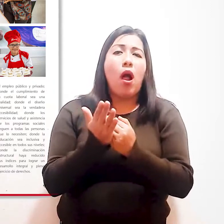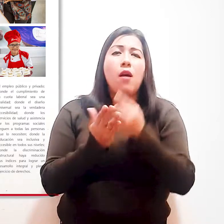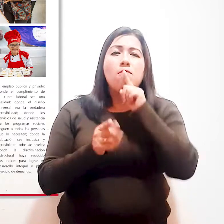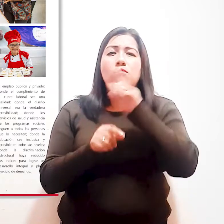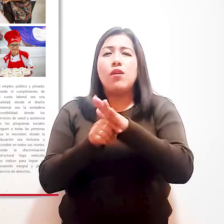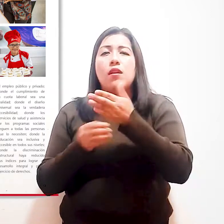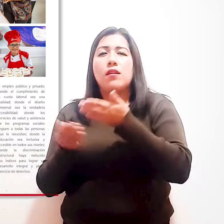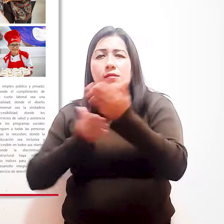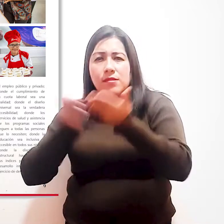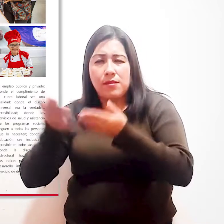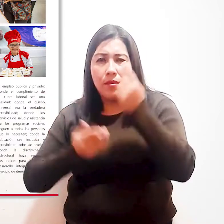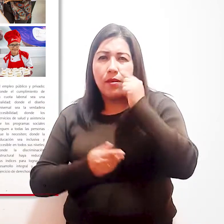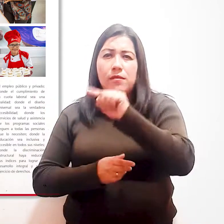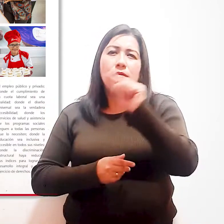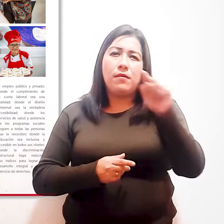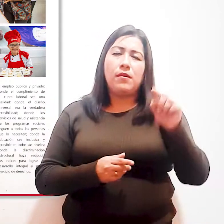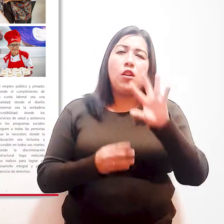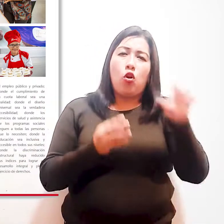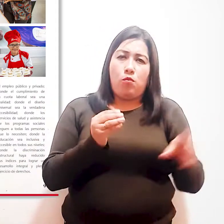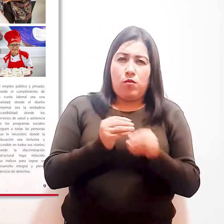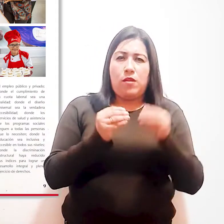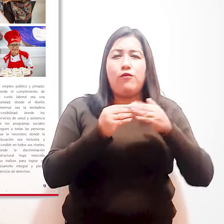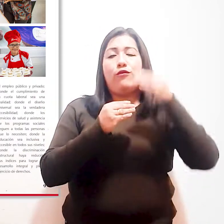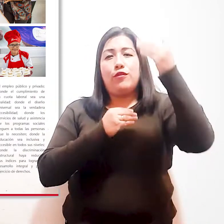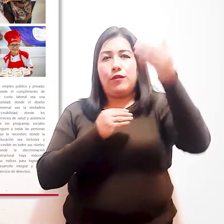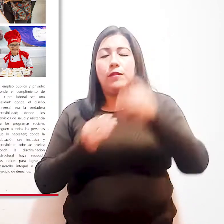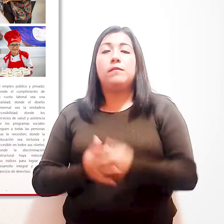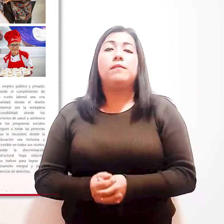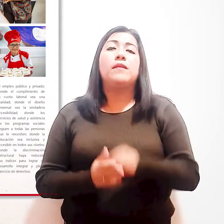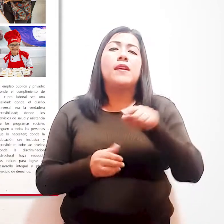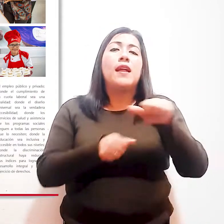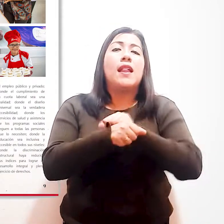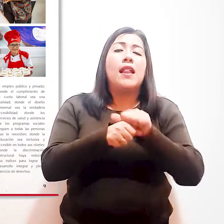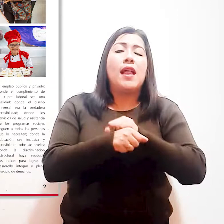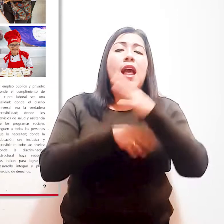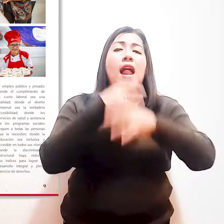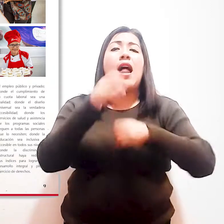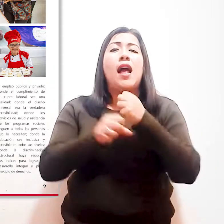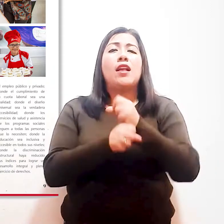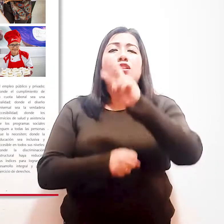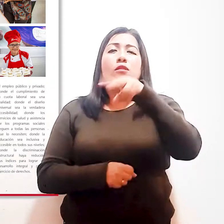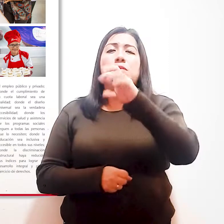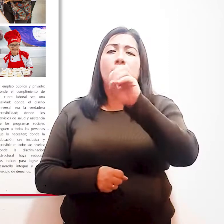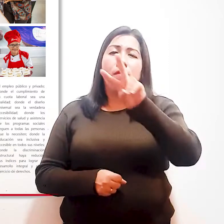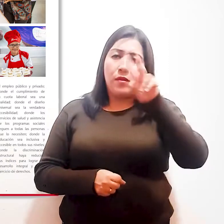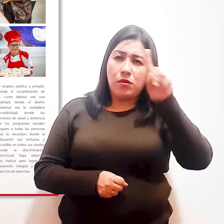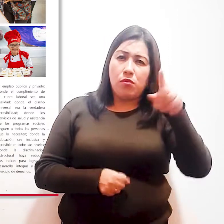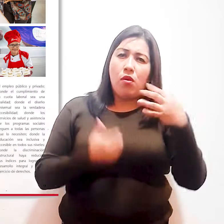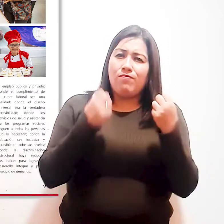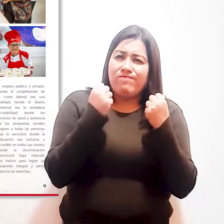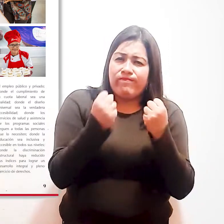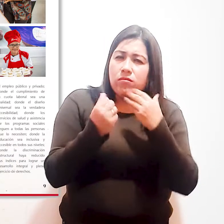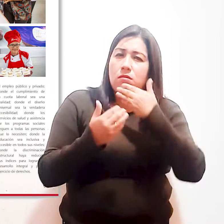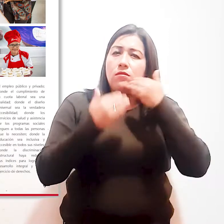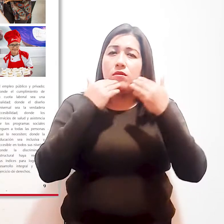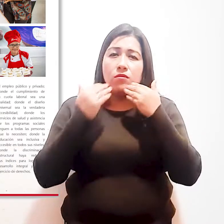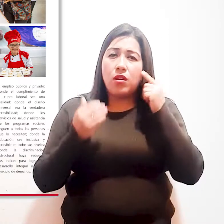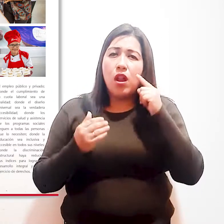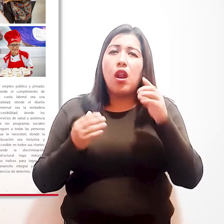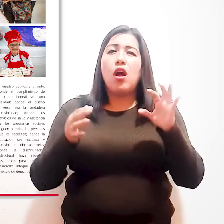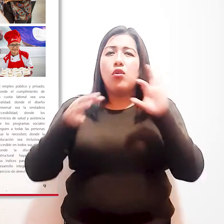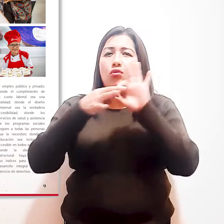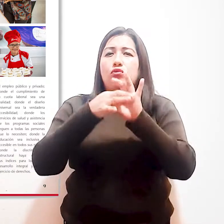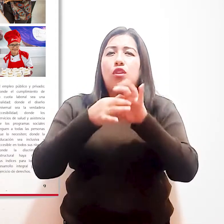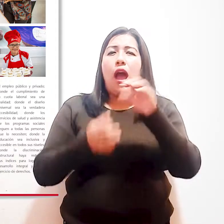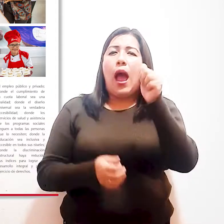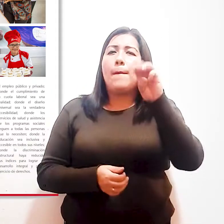próximamente implementados. En el ejercicio año 2021, se han fortalecido las líneas de coordinación